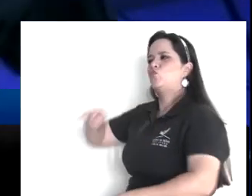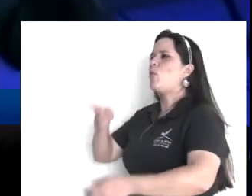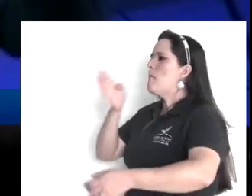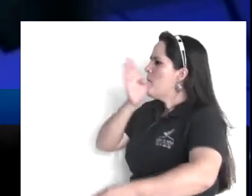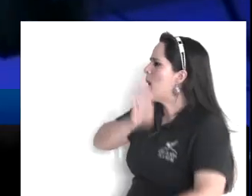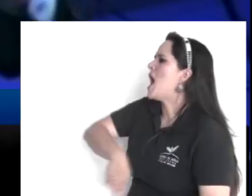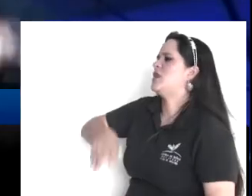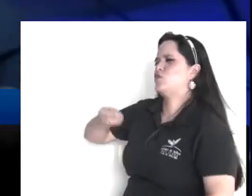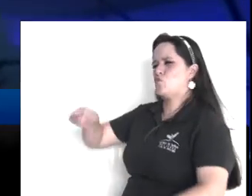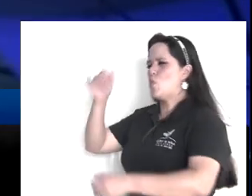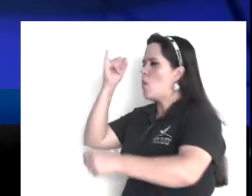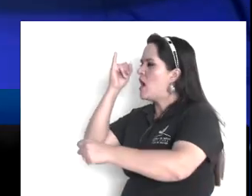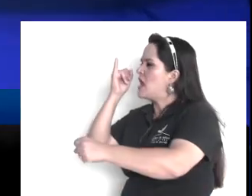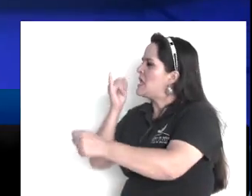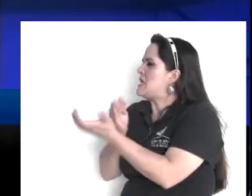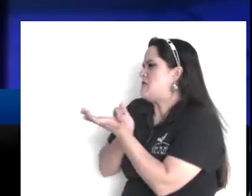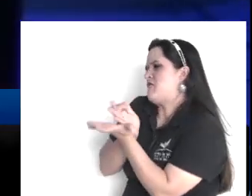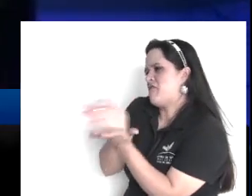que no me eras fiel,